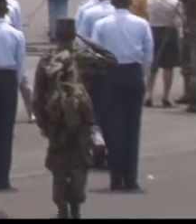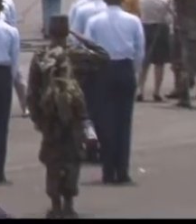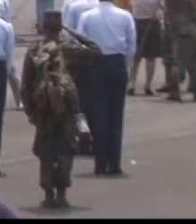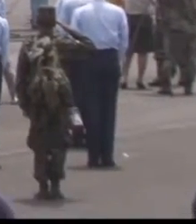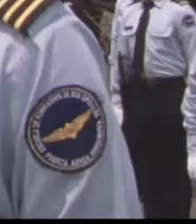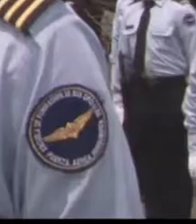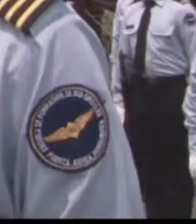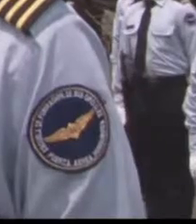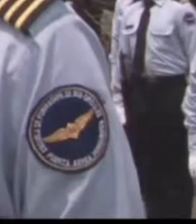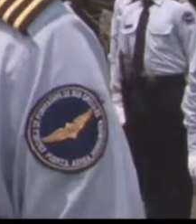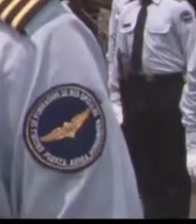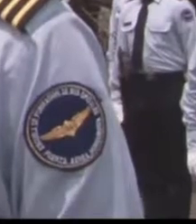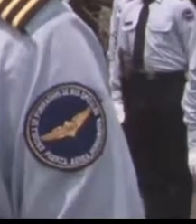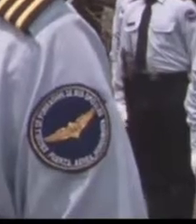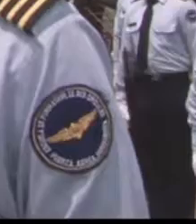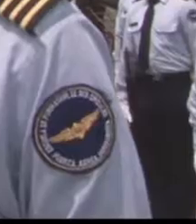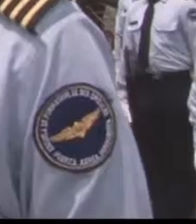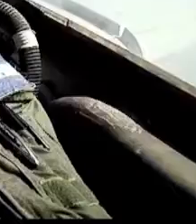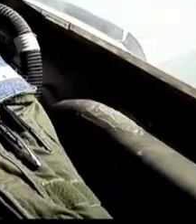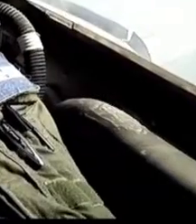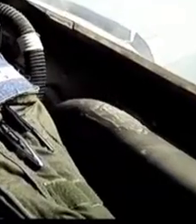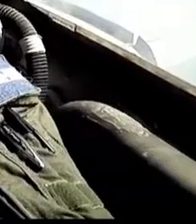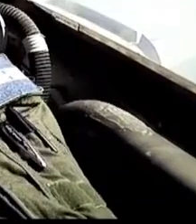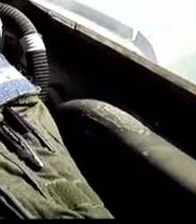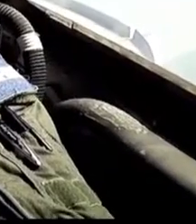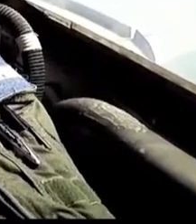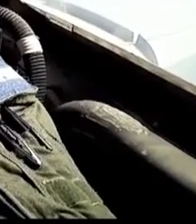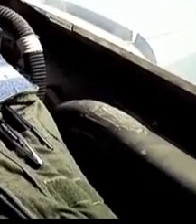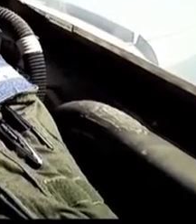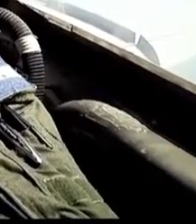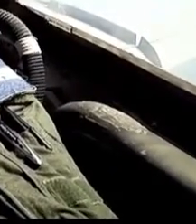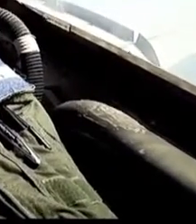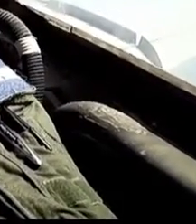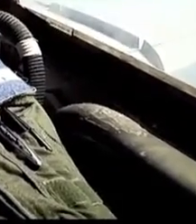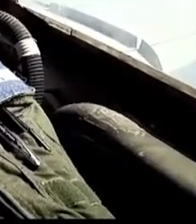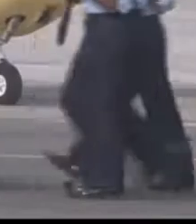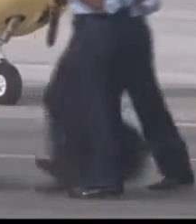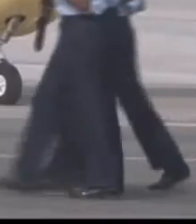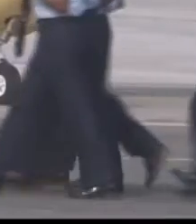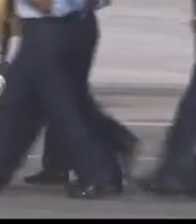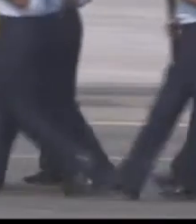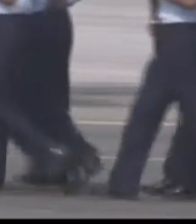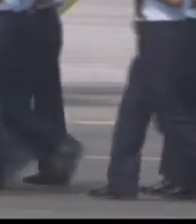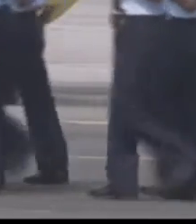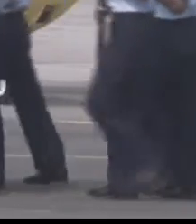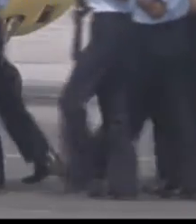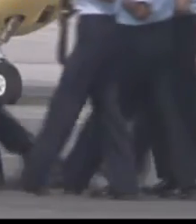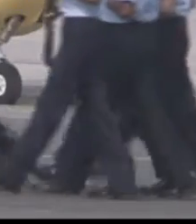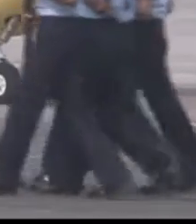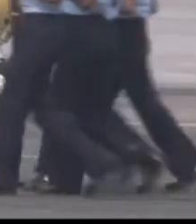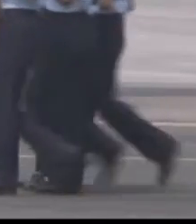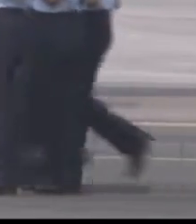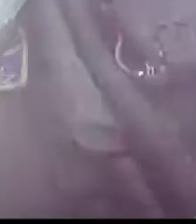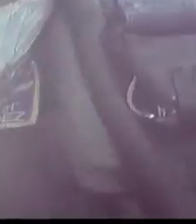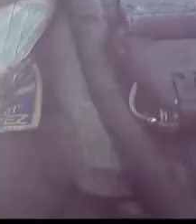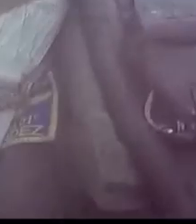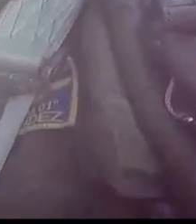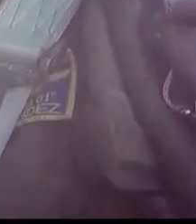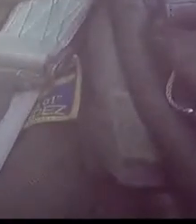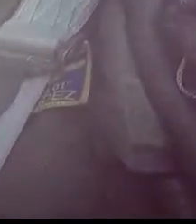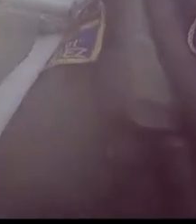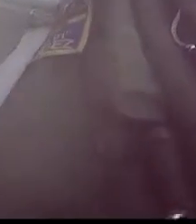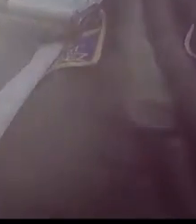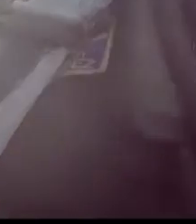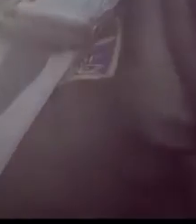símbolos sagrados. Los hombres y mujeres que pilotean las naves de nuestro país están dispuestos a ofrendar su vida por